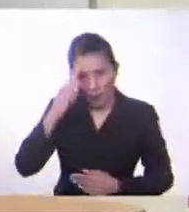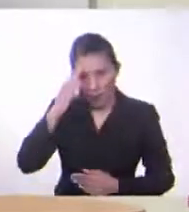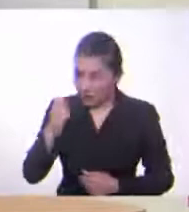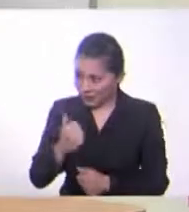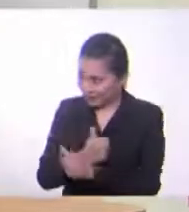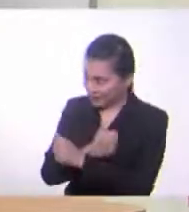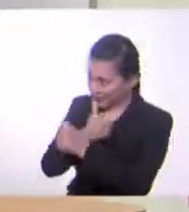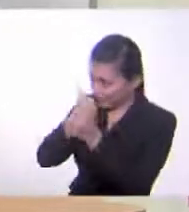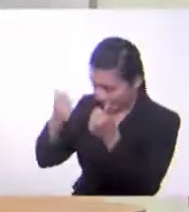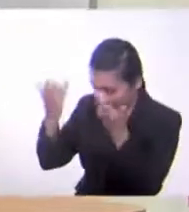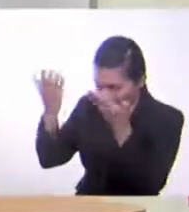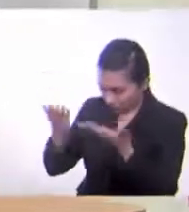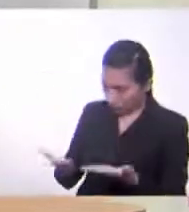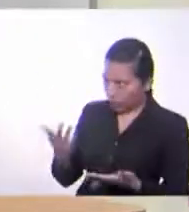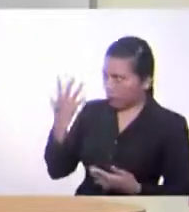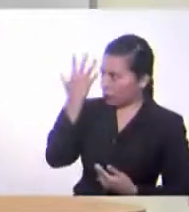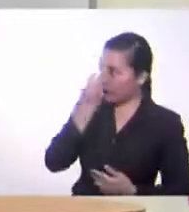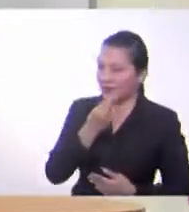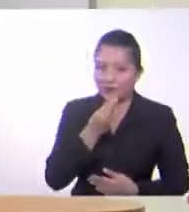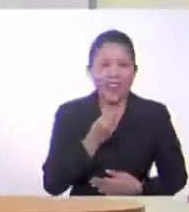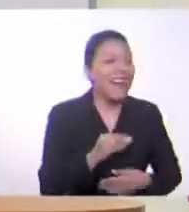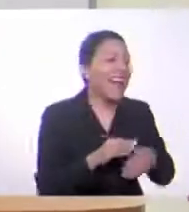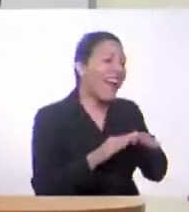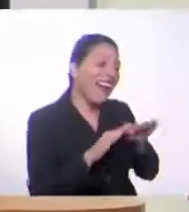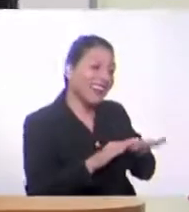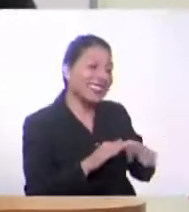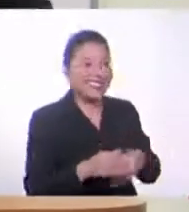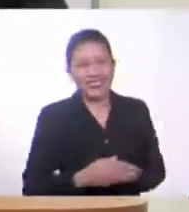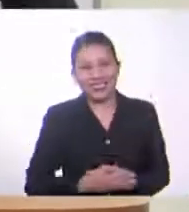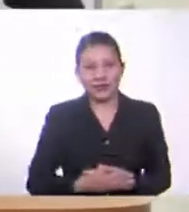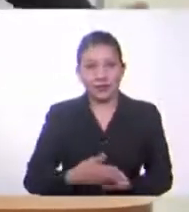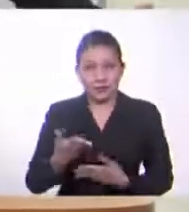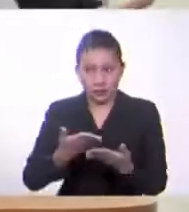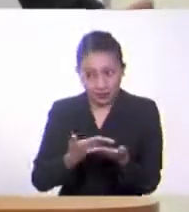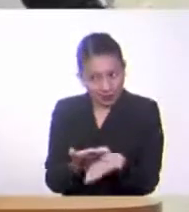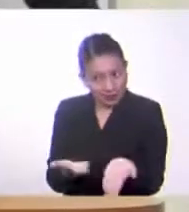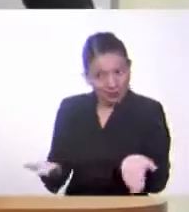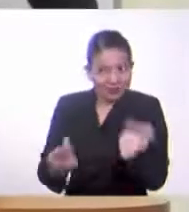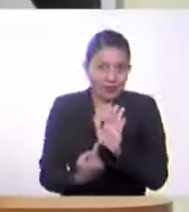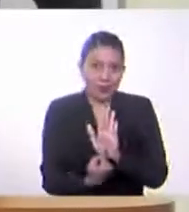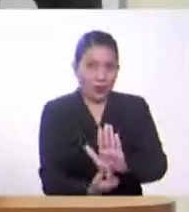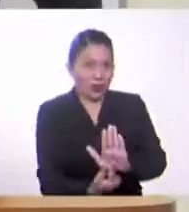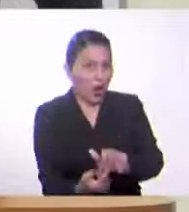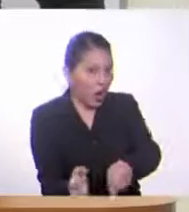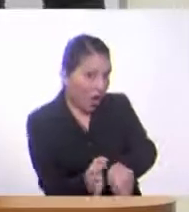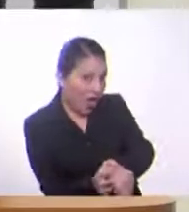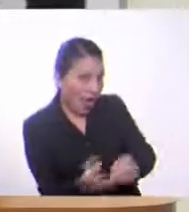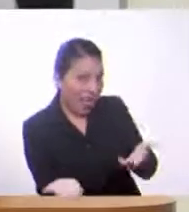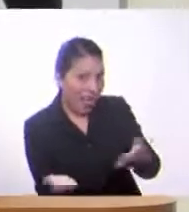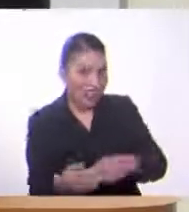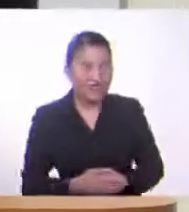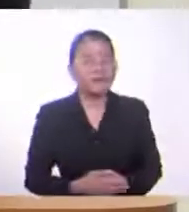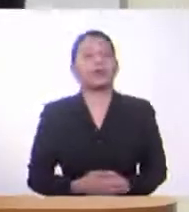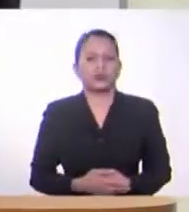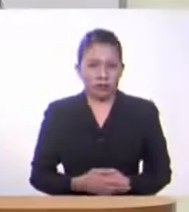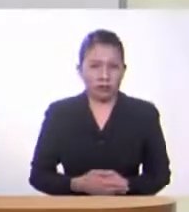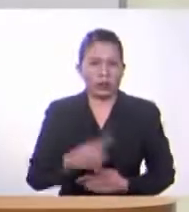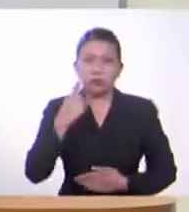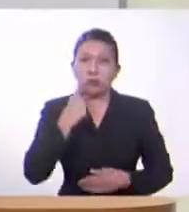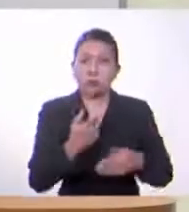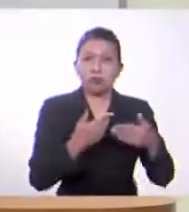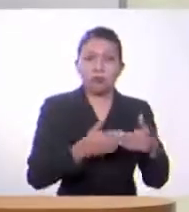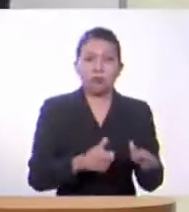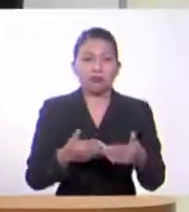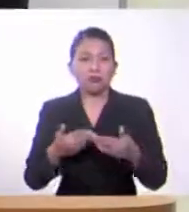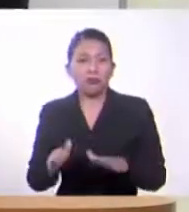días, dama. Qué guapa anda. Gracias. ¿Le gustaría a usted ver la gama de relojes que tenemos? Pues sí. Tenemos de diferentes estilos,